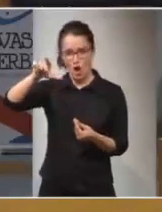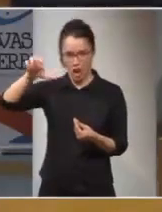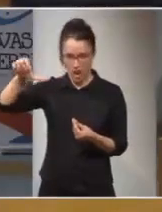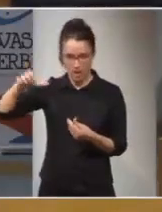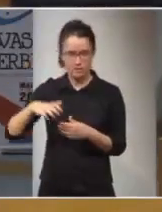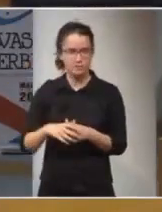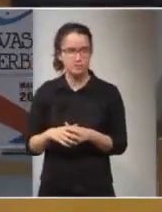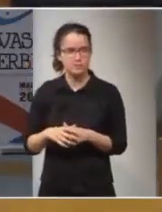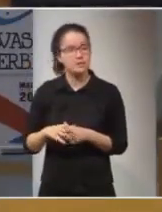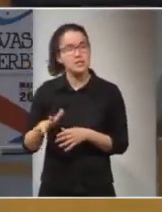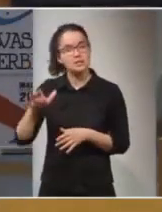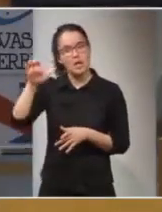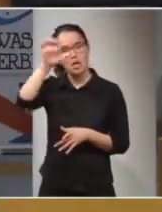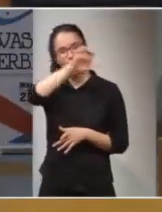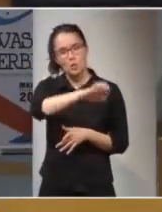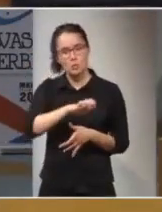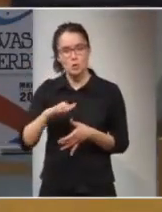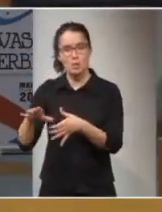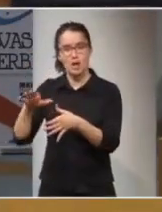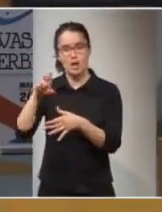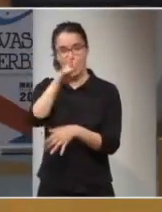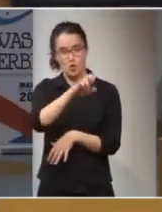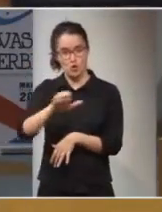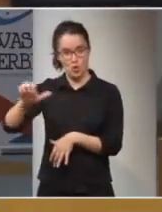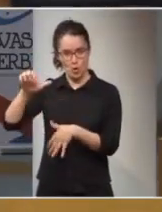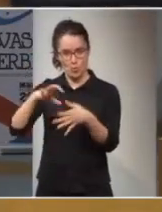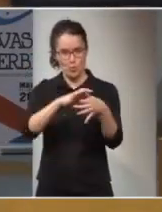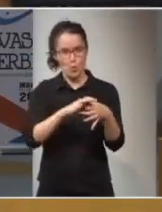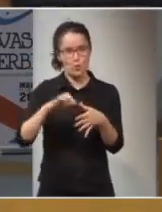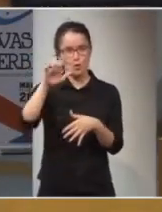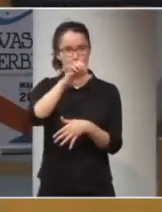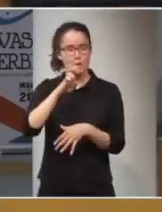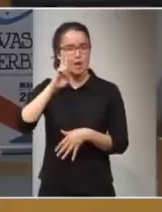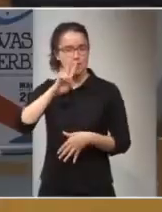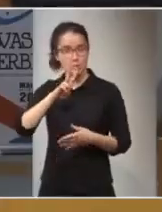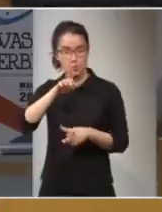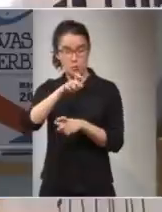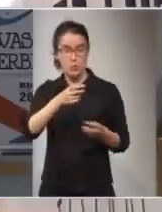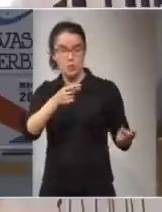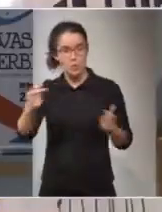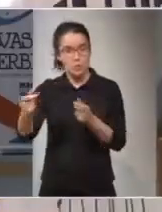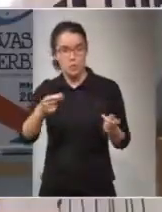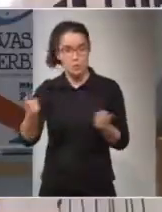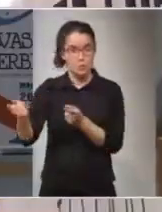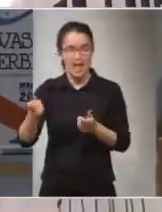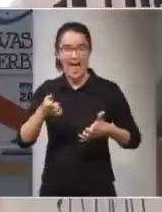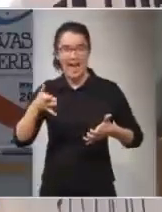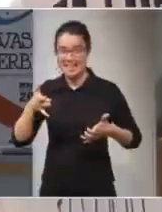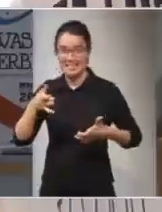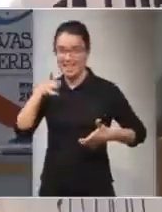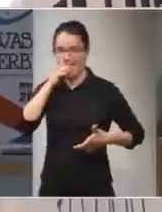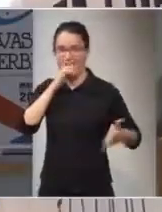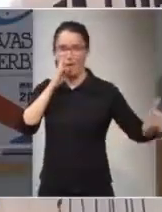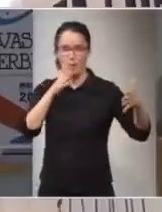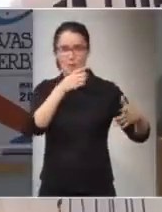Desde Europa y la Unión Europea estamos viendo flujos migratorios que no hemos visto desde los